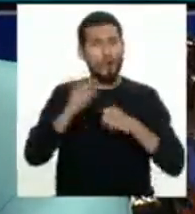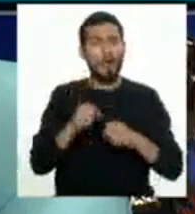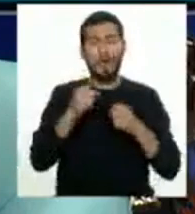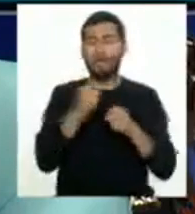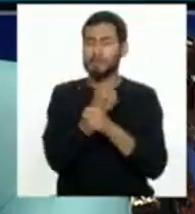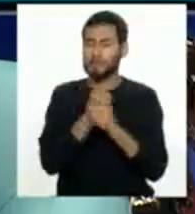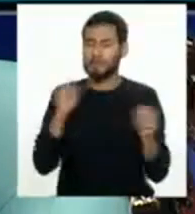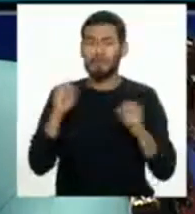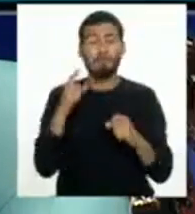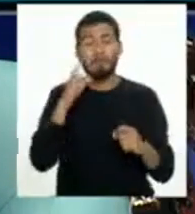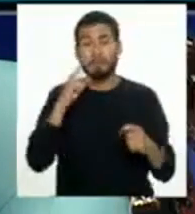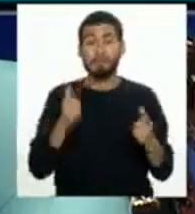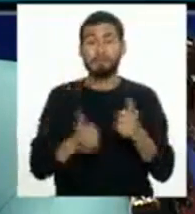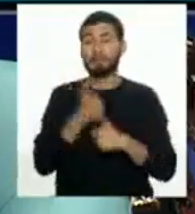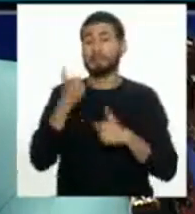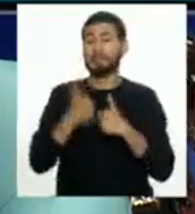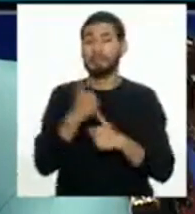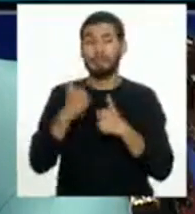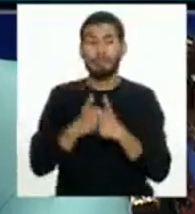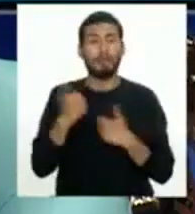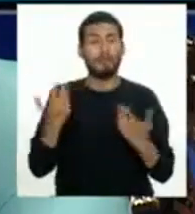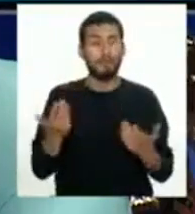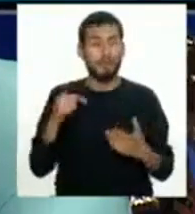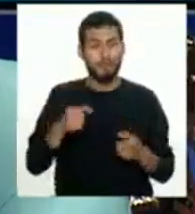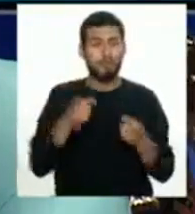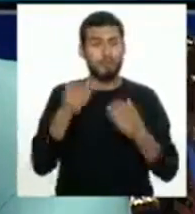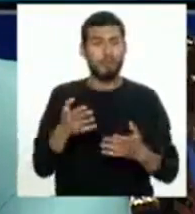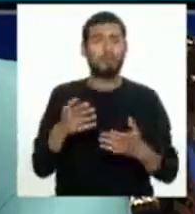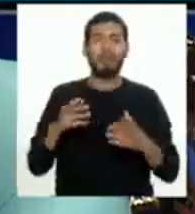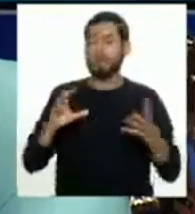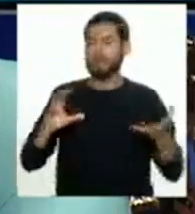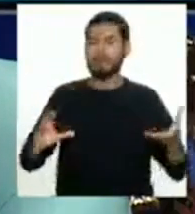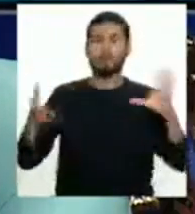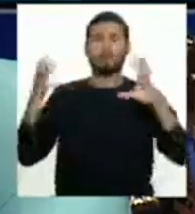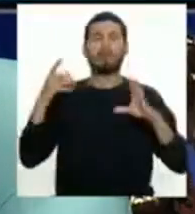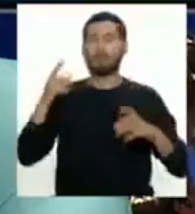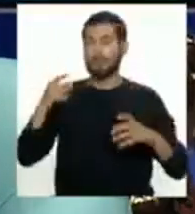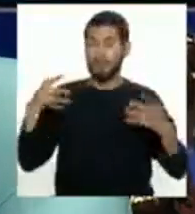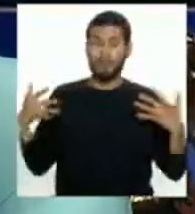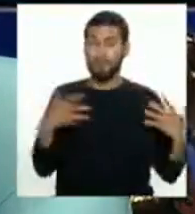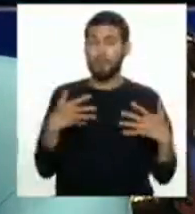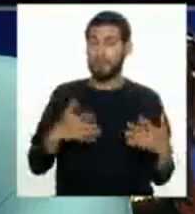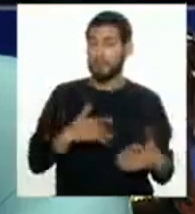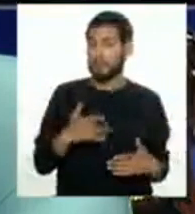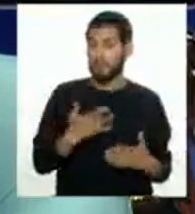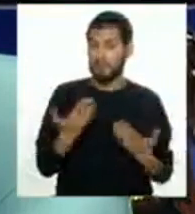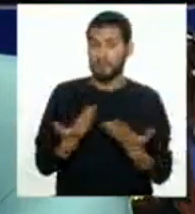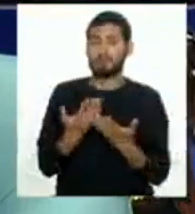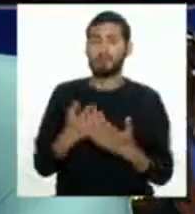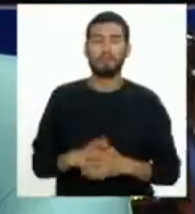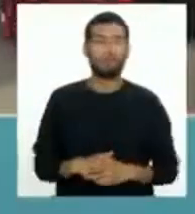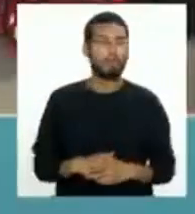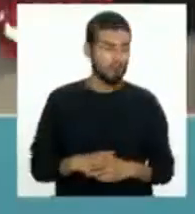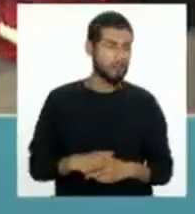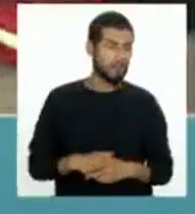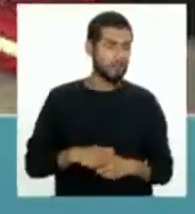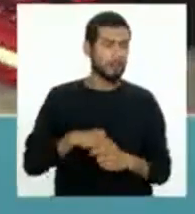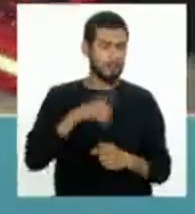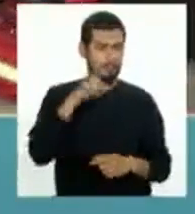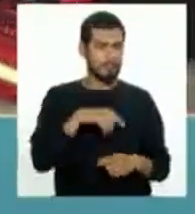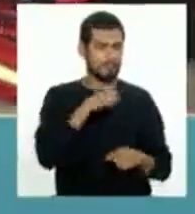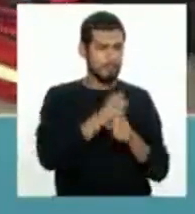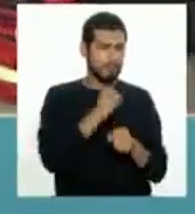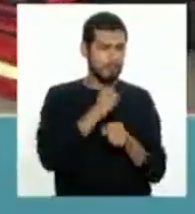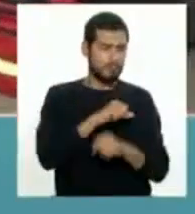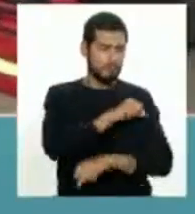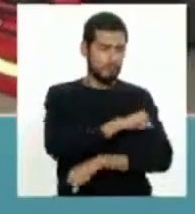justamente situaciones de riesgo que generen el caos por el pánico que uno siente? Sí, ahí también se tiene que trabajar a